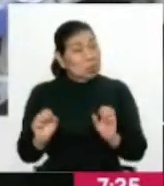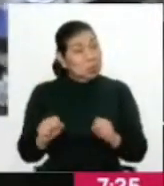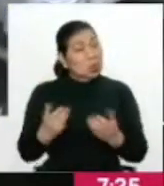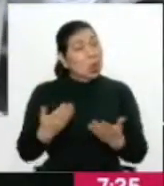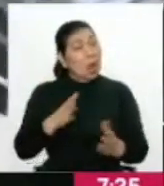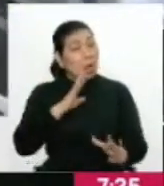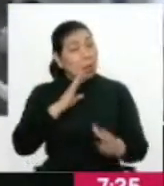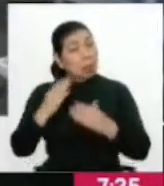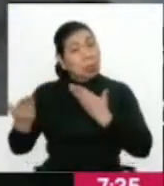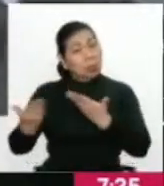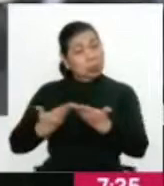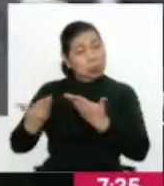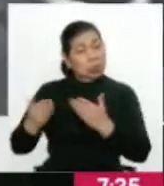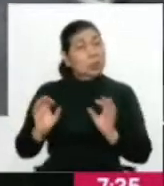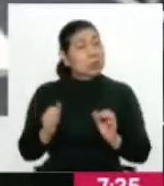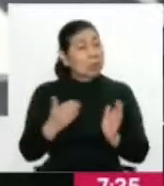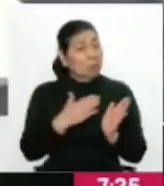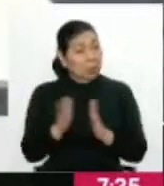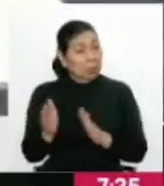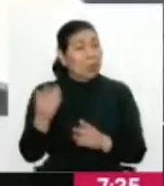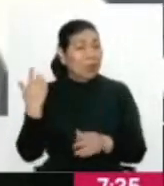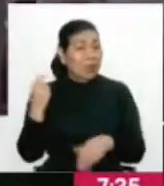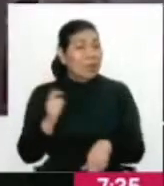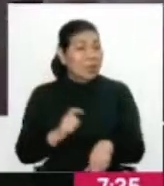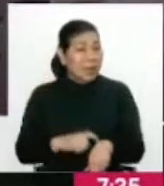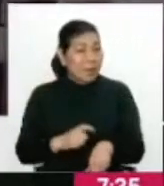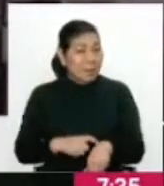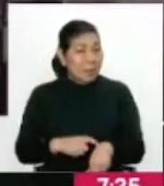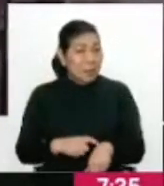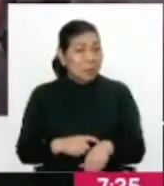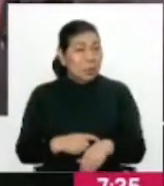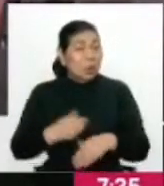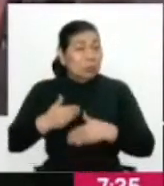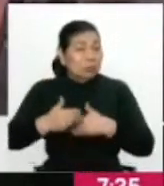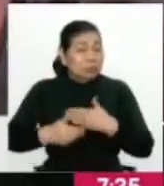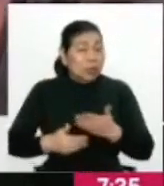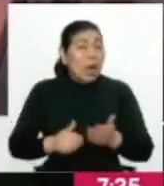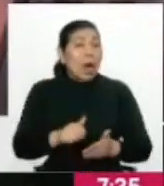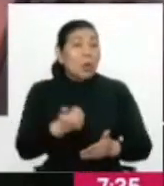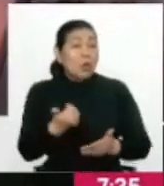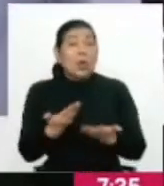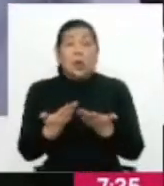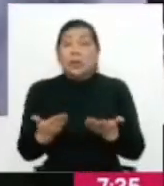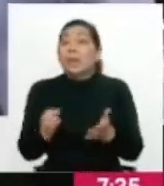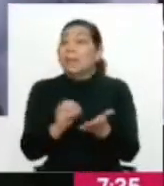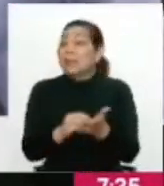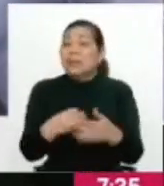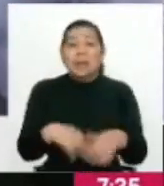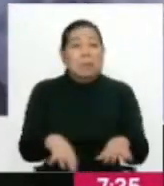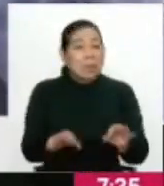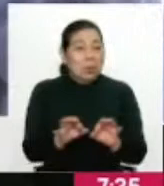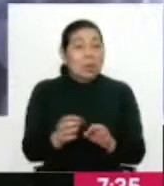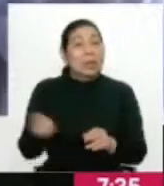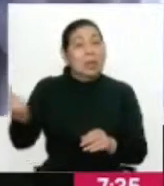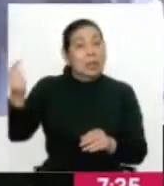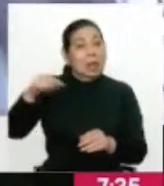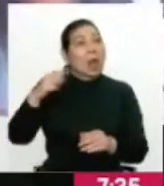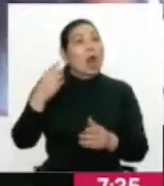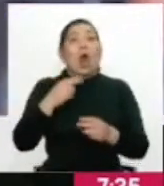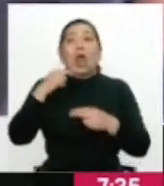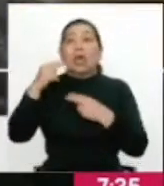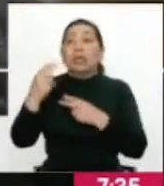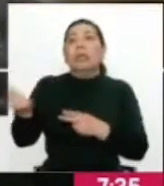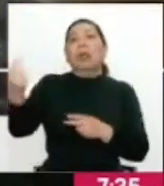diciendo hoy el presidente Biden. Esto ya pasó hace mucho tiempo y debemos continuar. Hay otras prioridades y Castillo regrese con esa